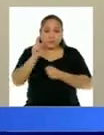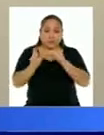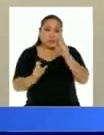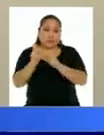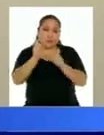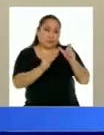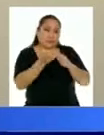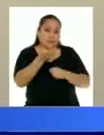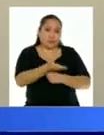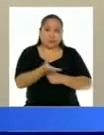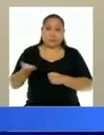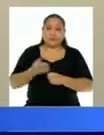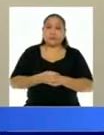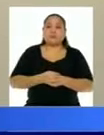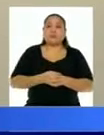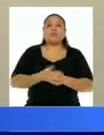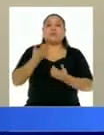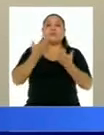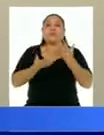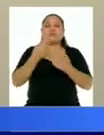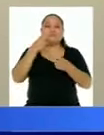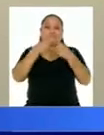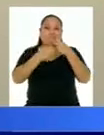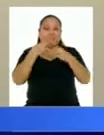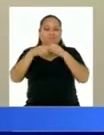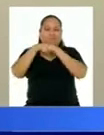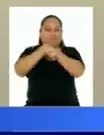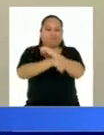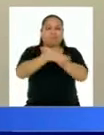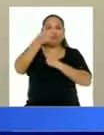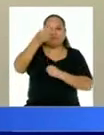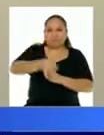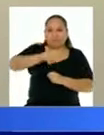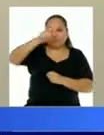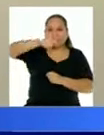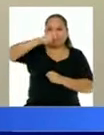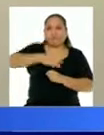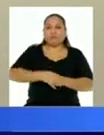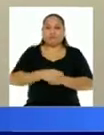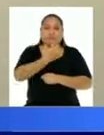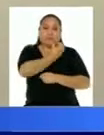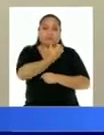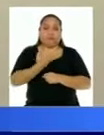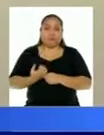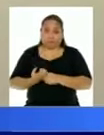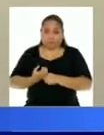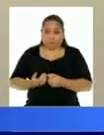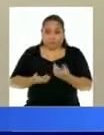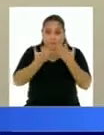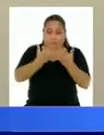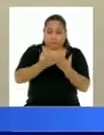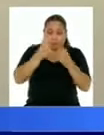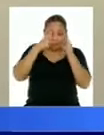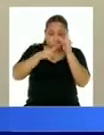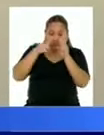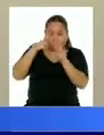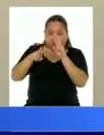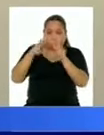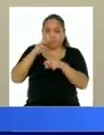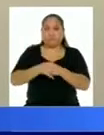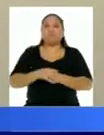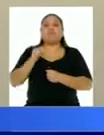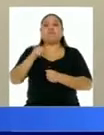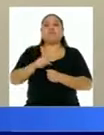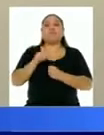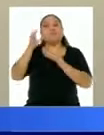personas que estén en una situación crítica, que verdaderamente lo necesiten. El Ejecutivo remitió la observación del autógrafo al